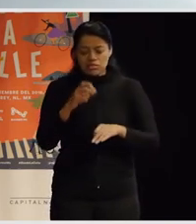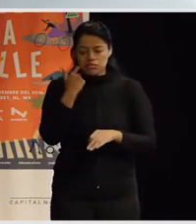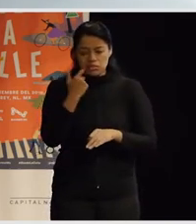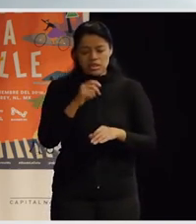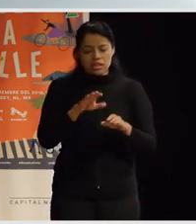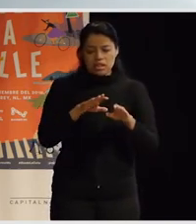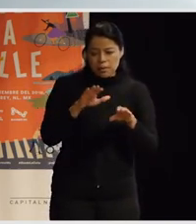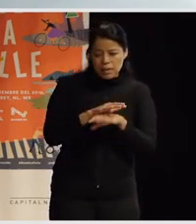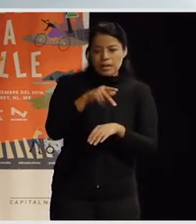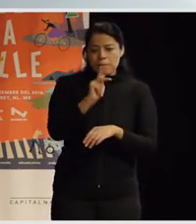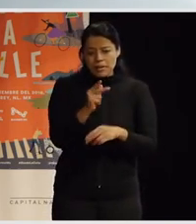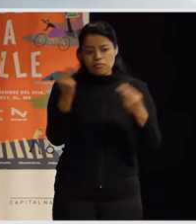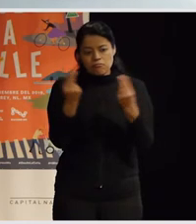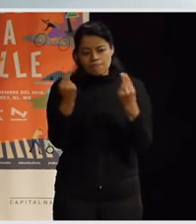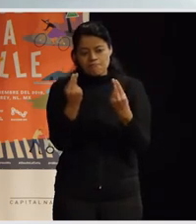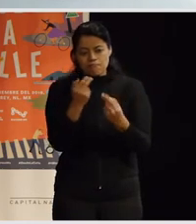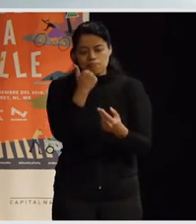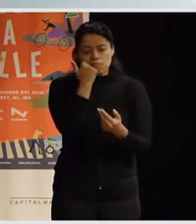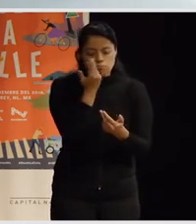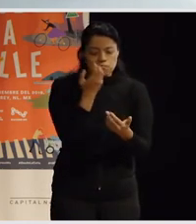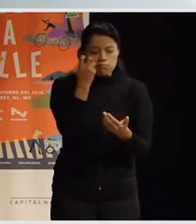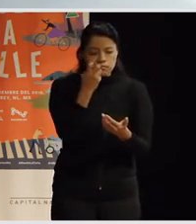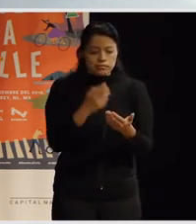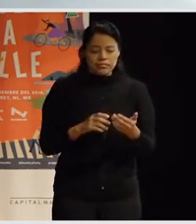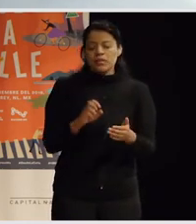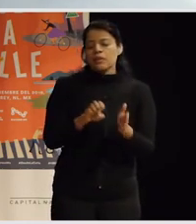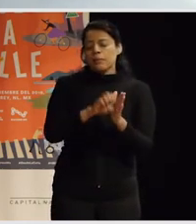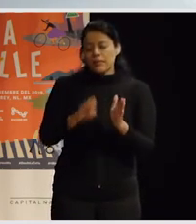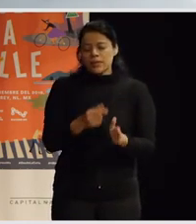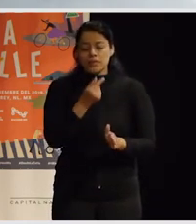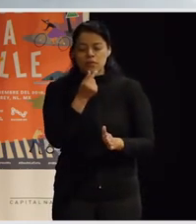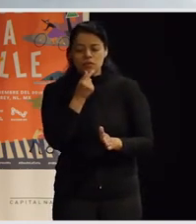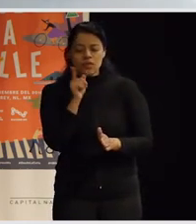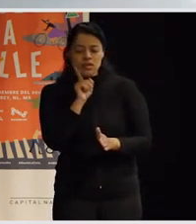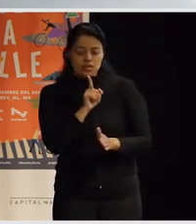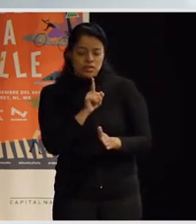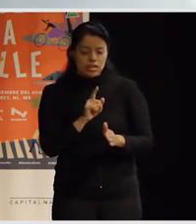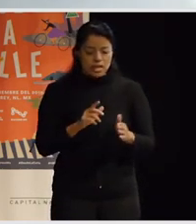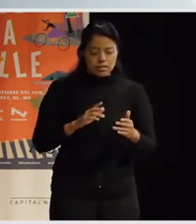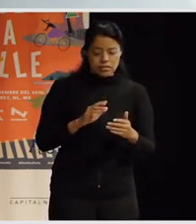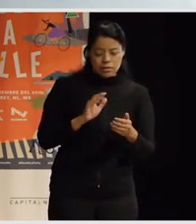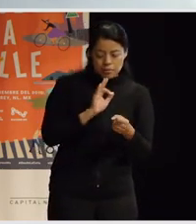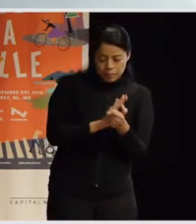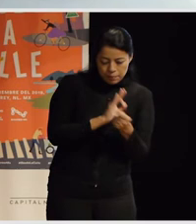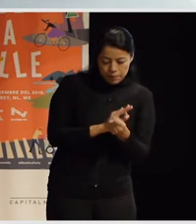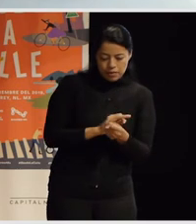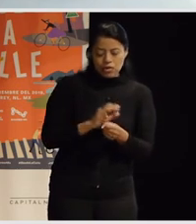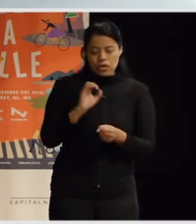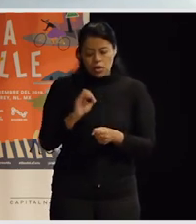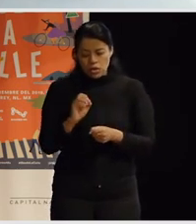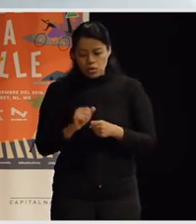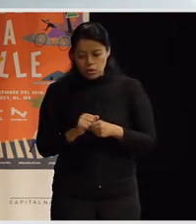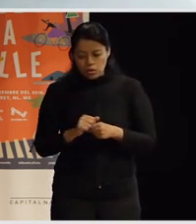cambiar las cosas que tienen que cambiar para que deje de haber violencia contra las niñas, por ejemplo, ¿no? Para que deje de haber todos estos contextos de migraciones